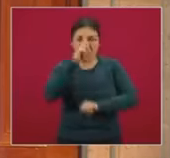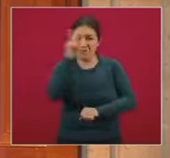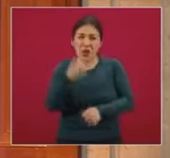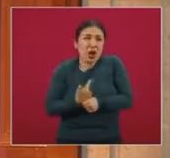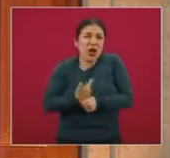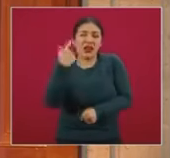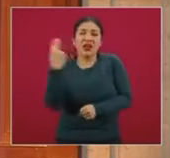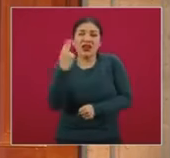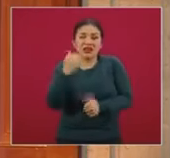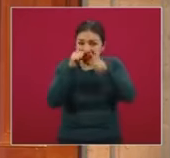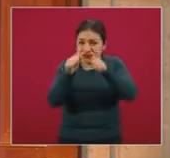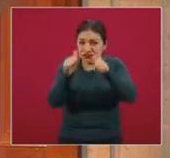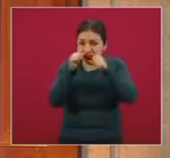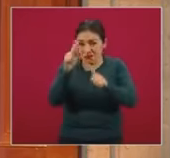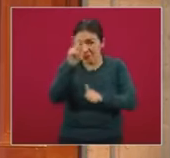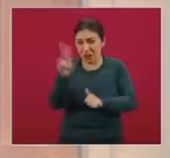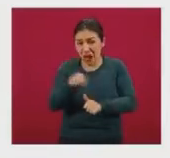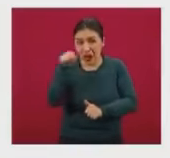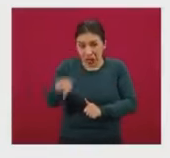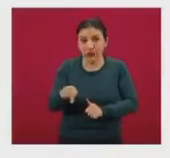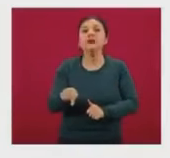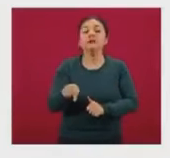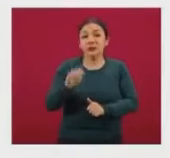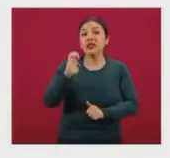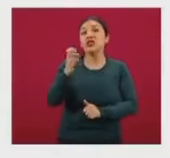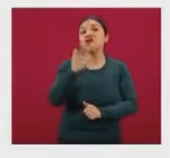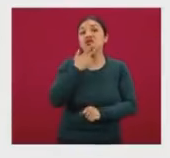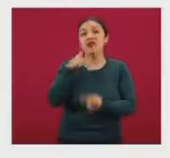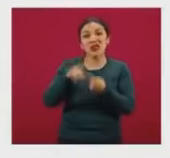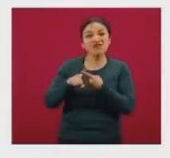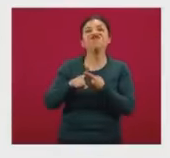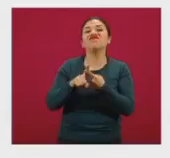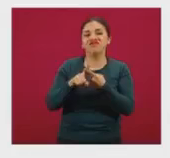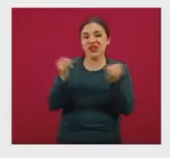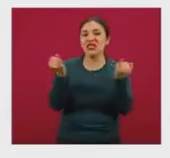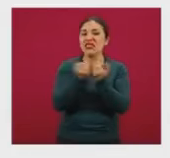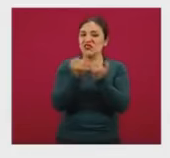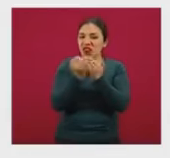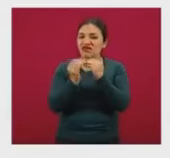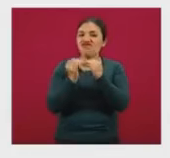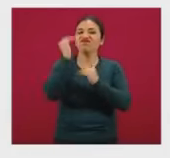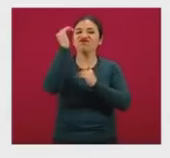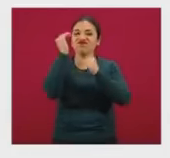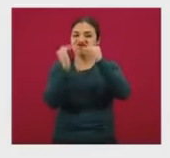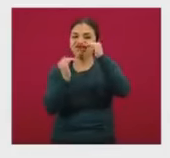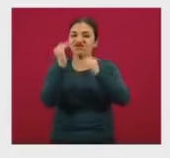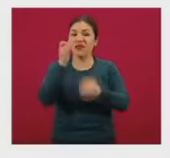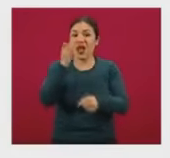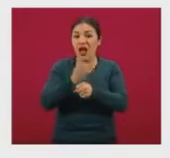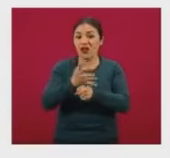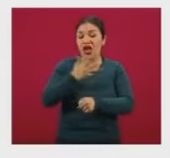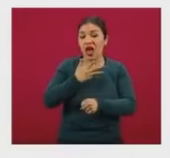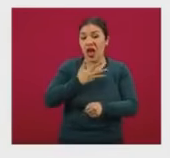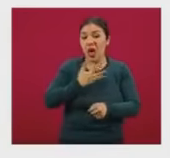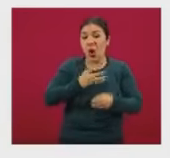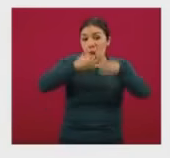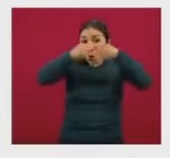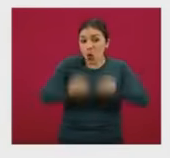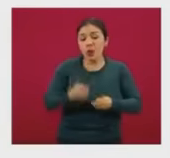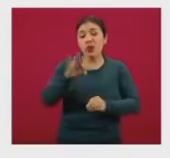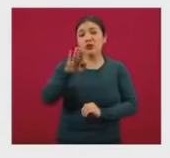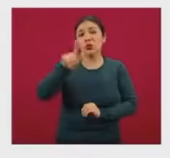y que requieren de este tipo de asistencias. Aquí también Chihuahua ha estado moderando este porcentaje, hoy día tiene una ocupación del